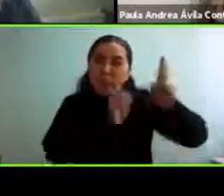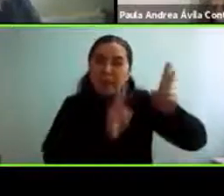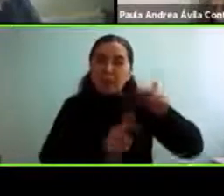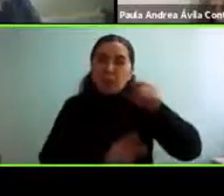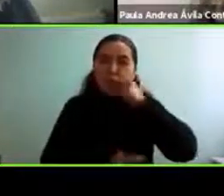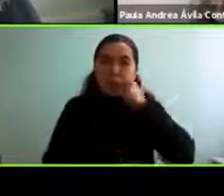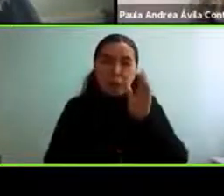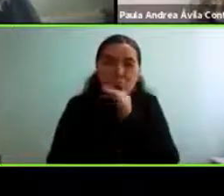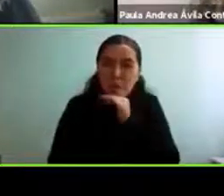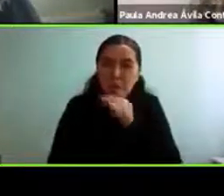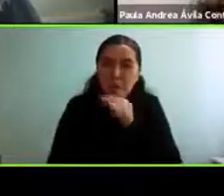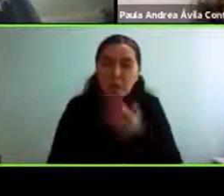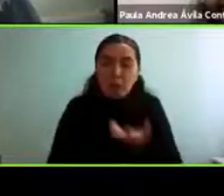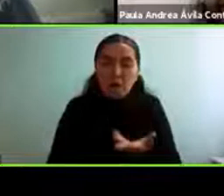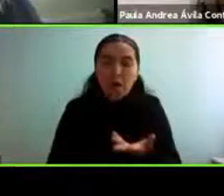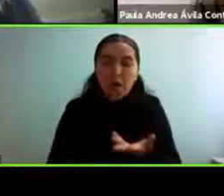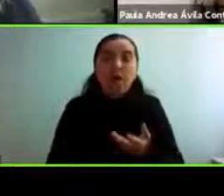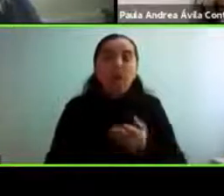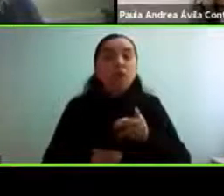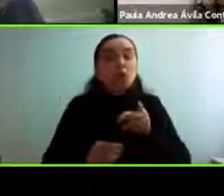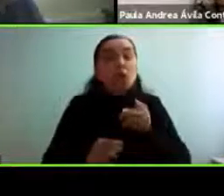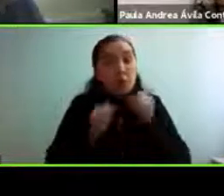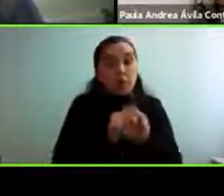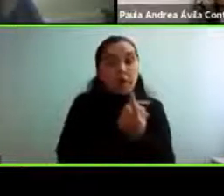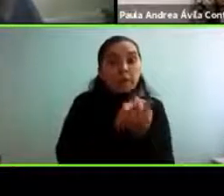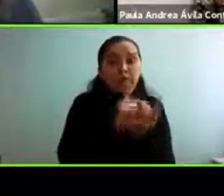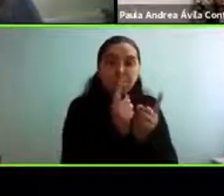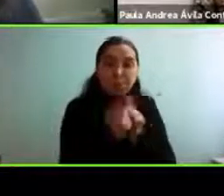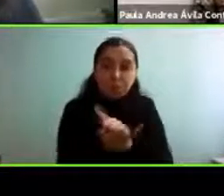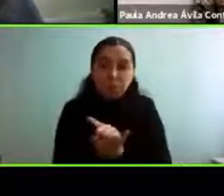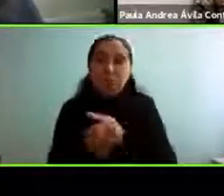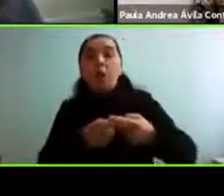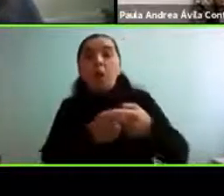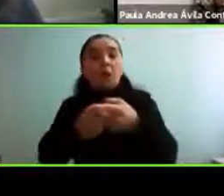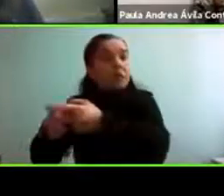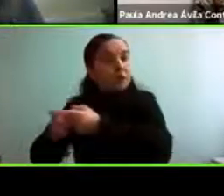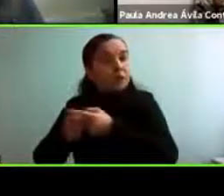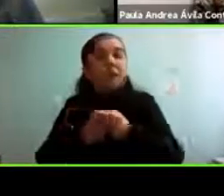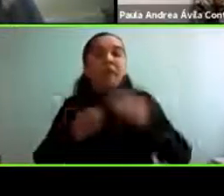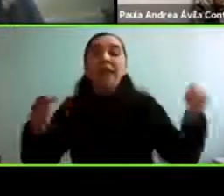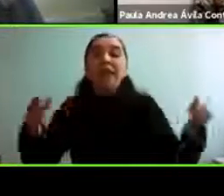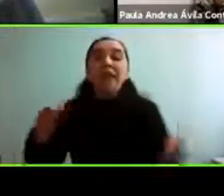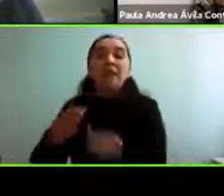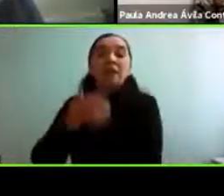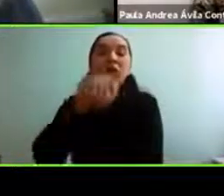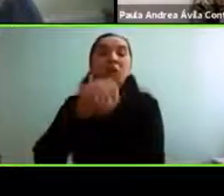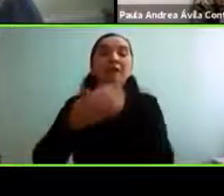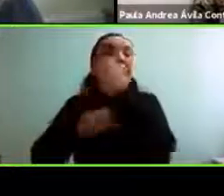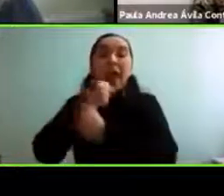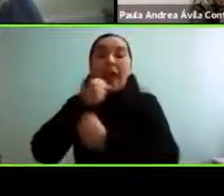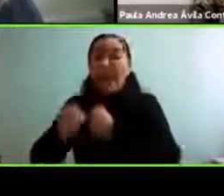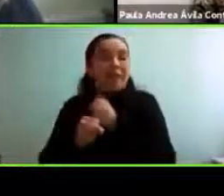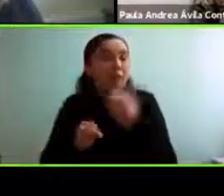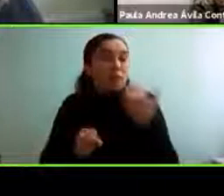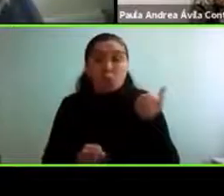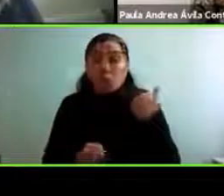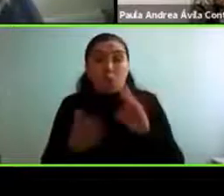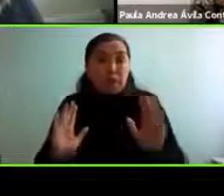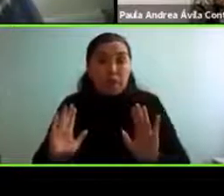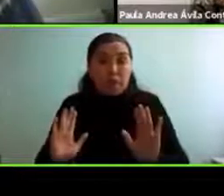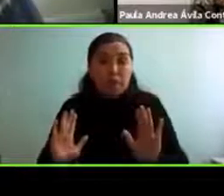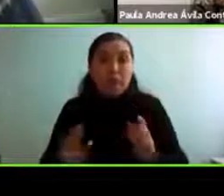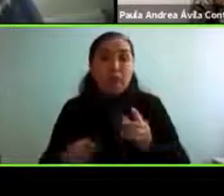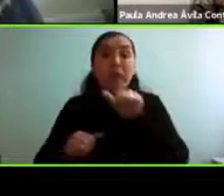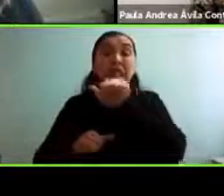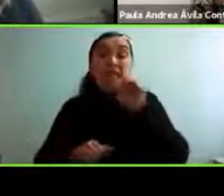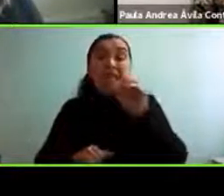de alguna forma transitar a una sociedad en Chile que sea inclusiva con todas las edades y que no por tener 60